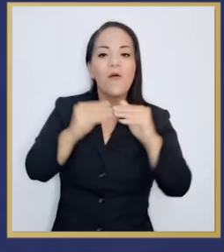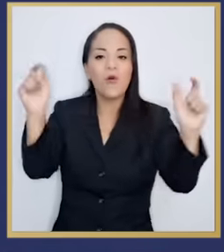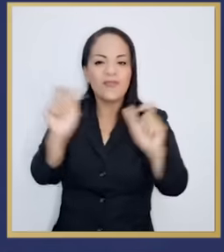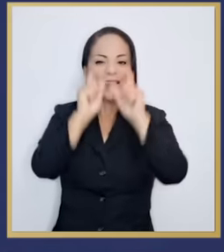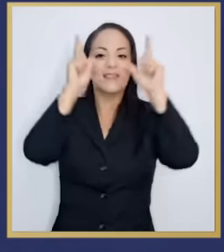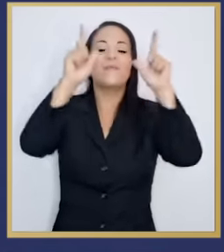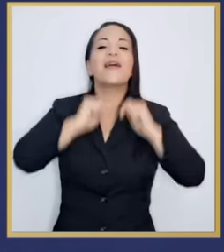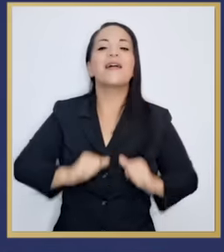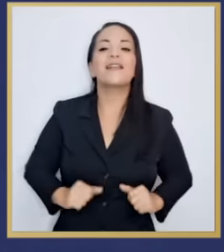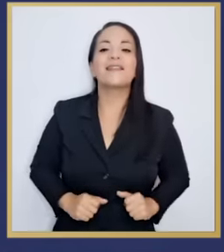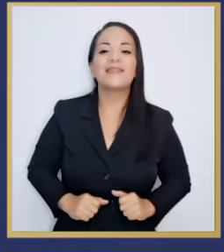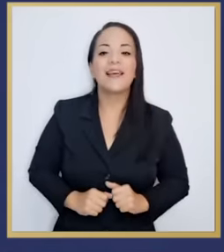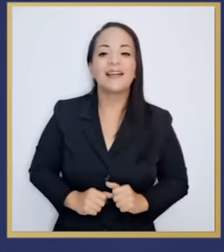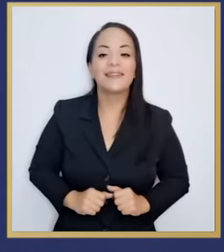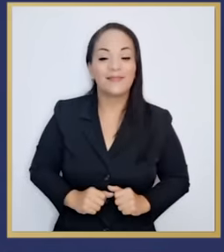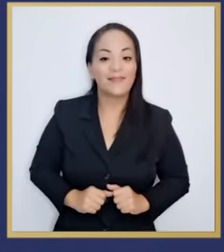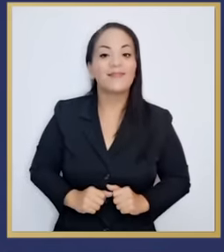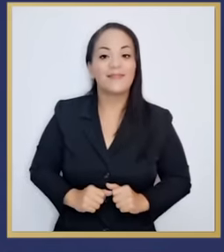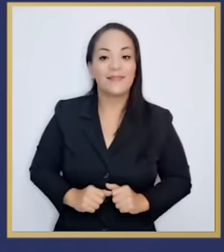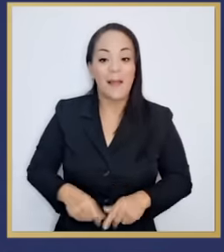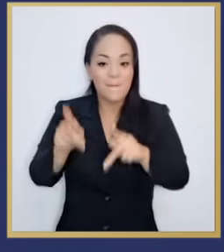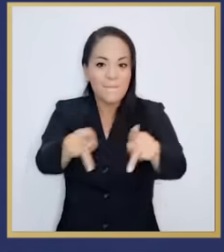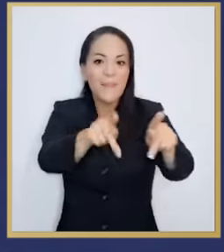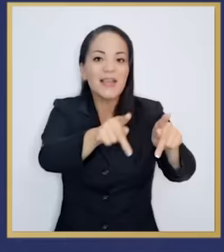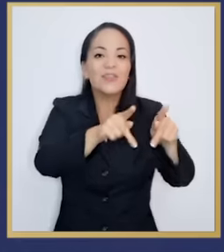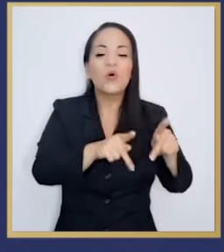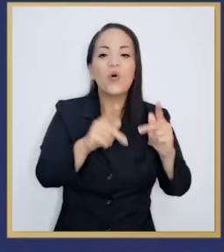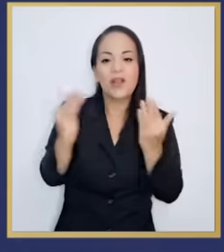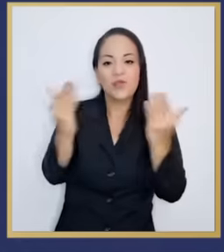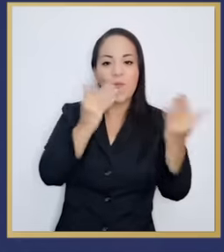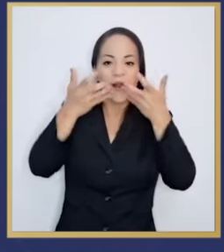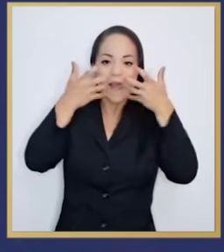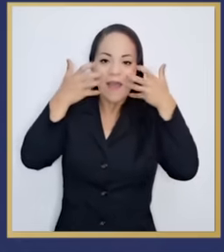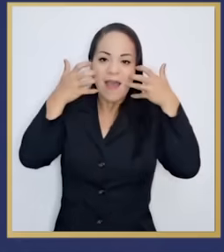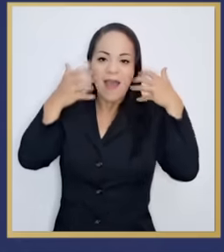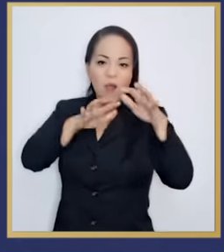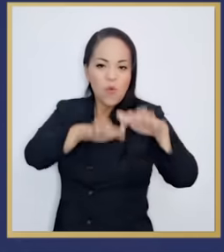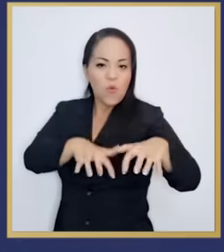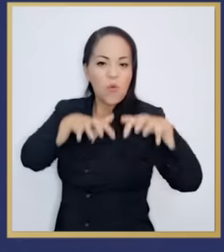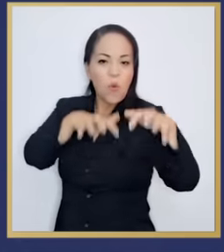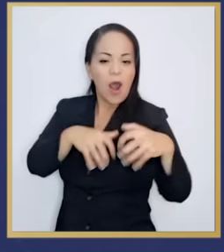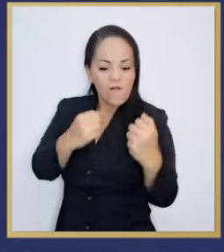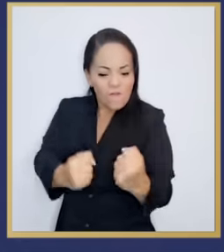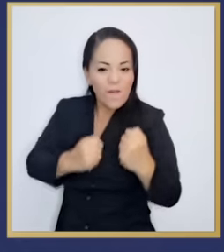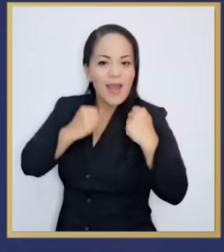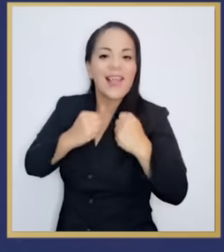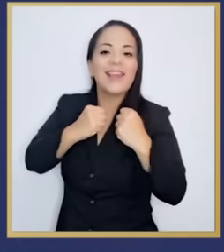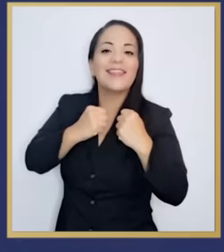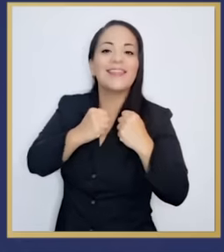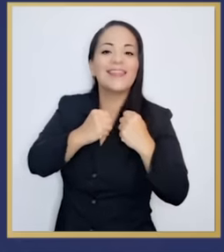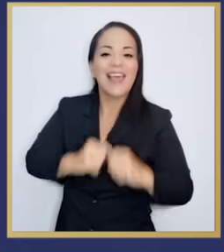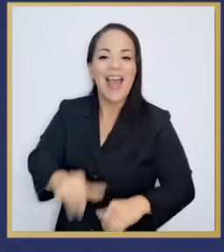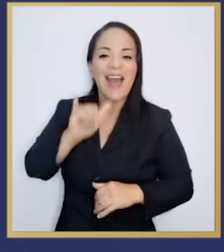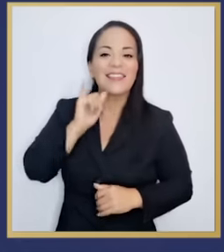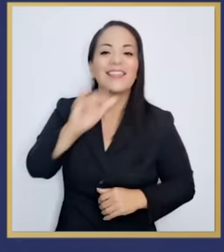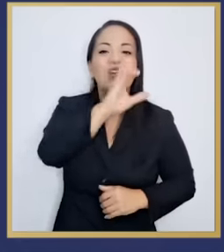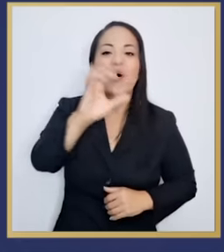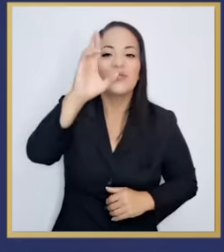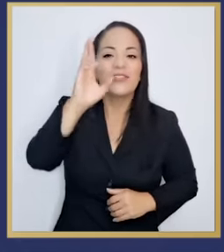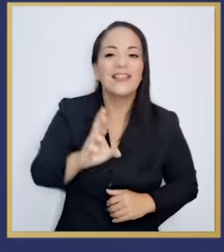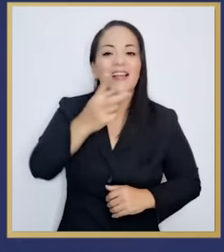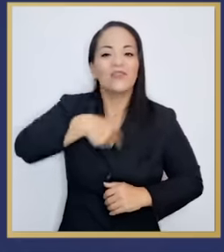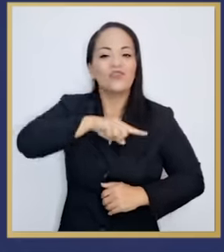toma la forma de un jaguar empoderado. Esa es la Costa Rica que